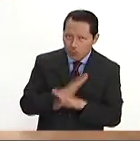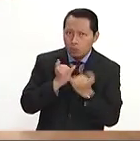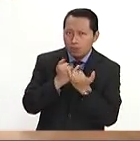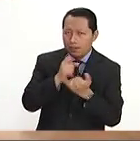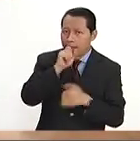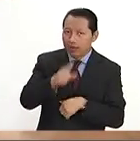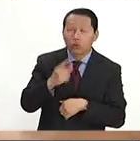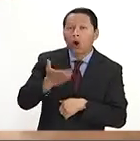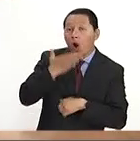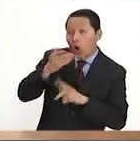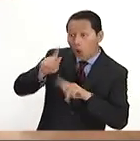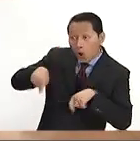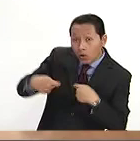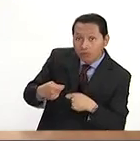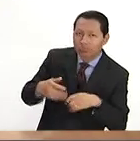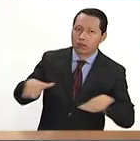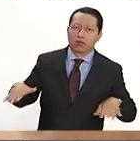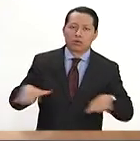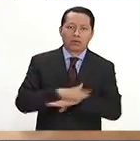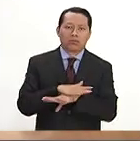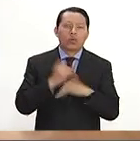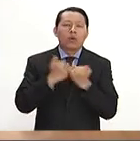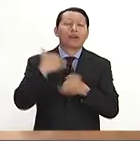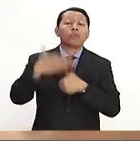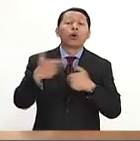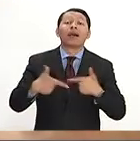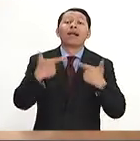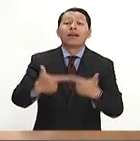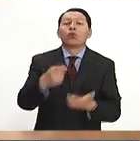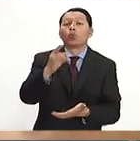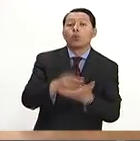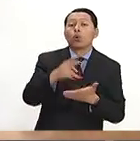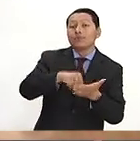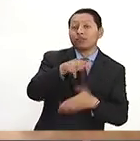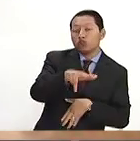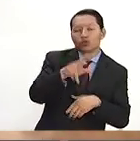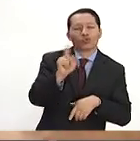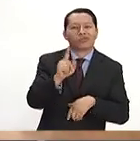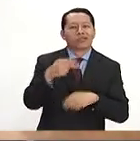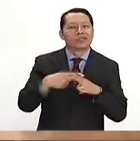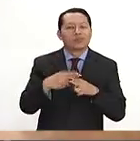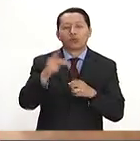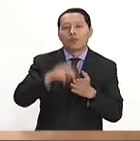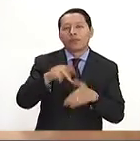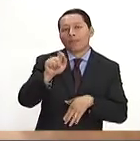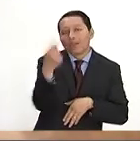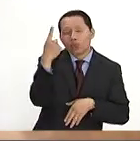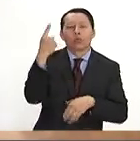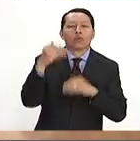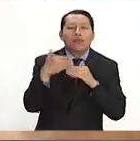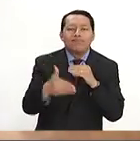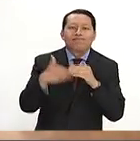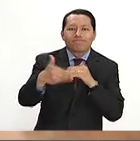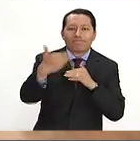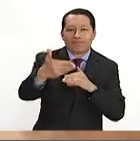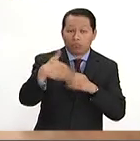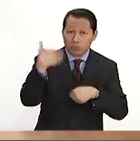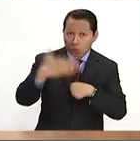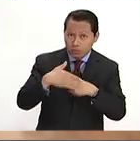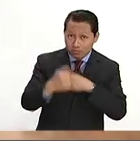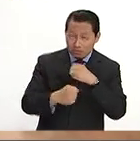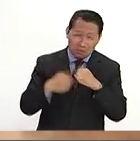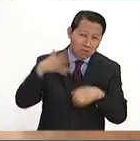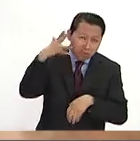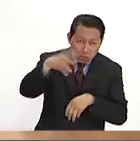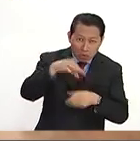patrones y que las próximas generaciones, no nada más 2018, sino 2021 y los subsecuentes procesos electorales,